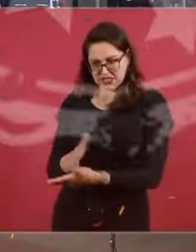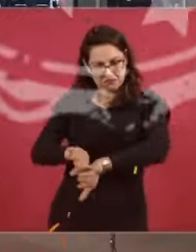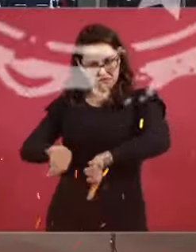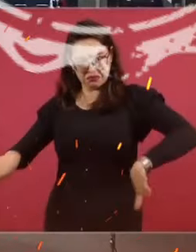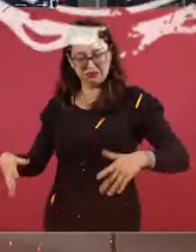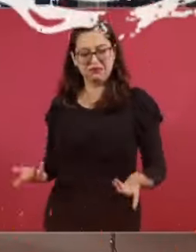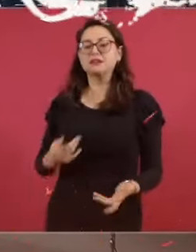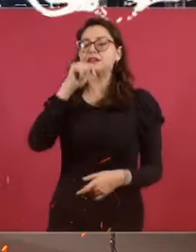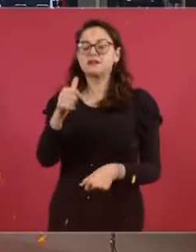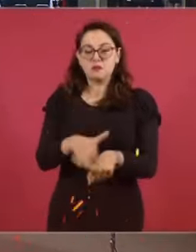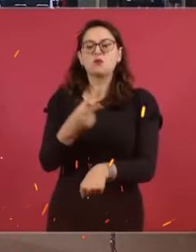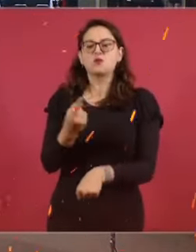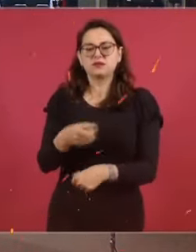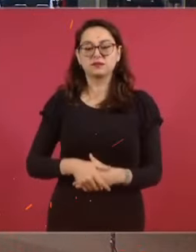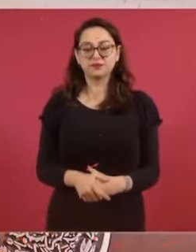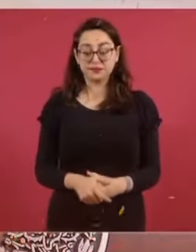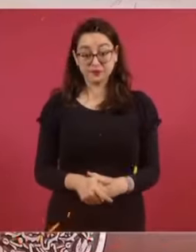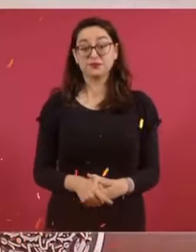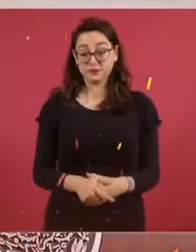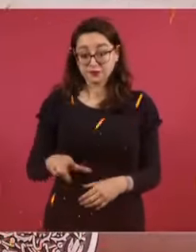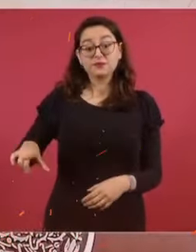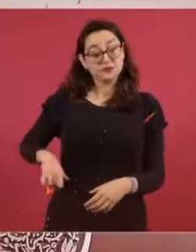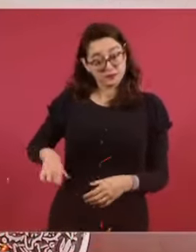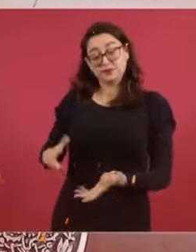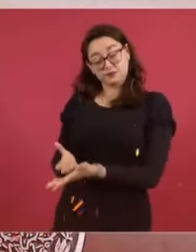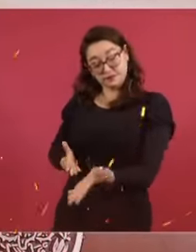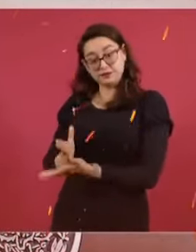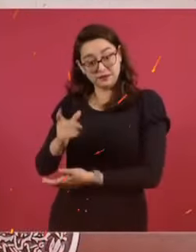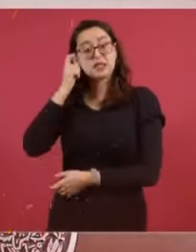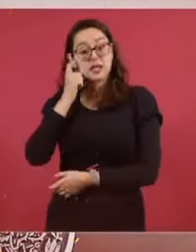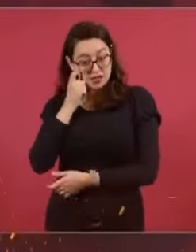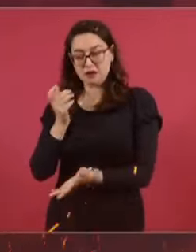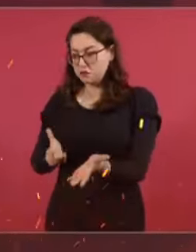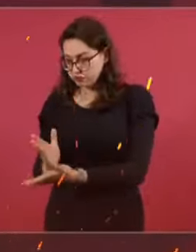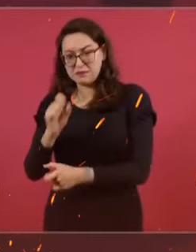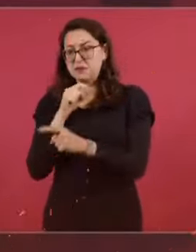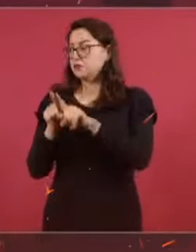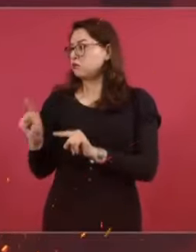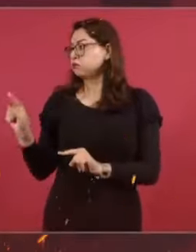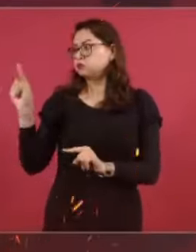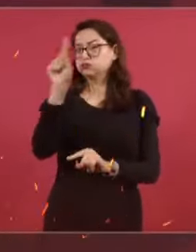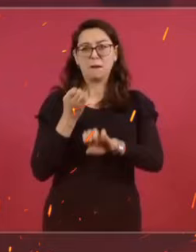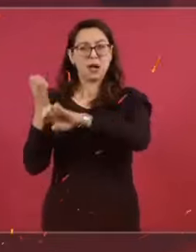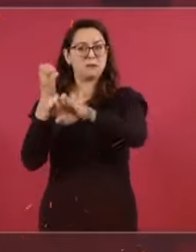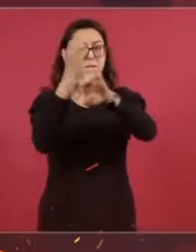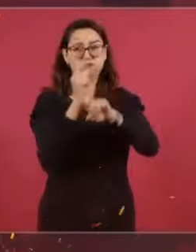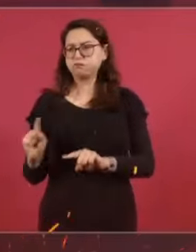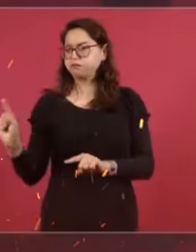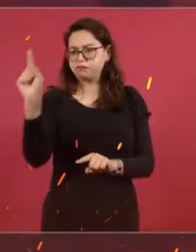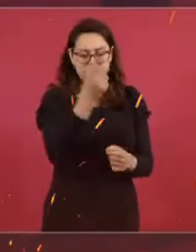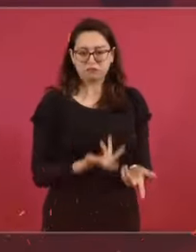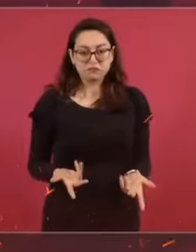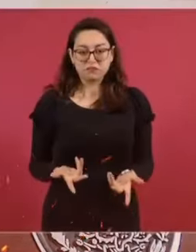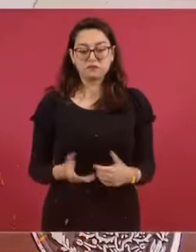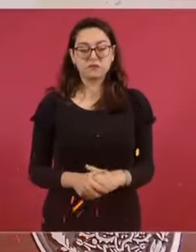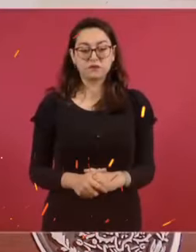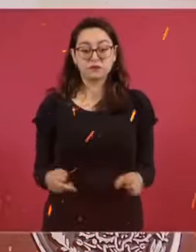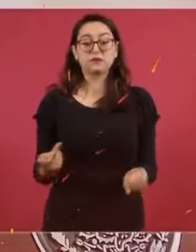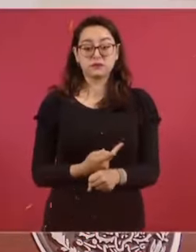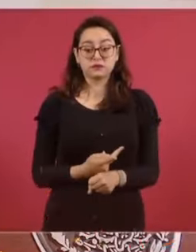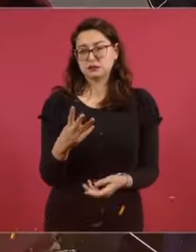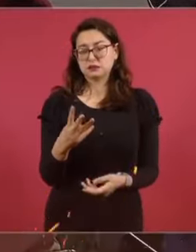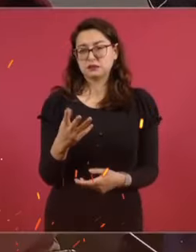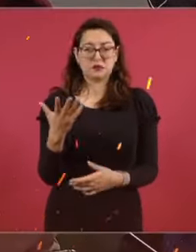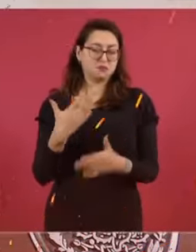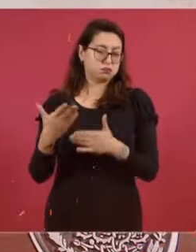Se está combatiendo la delincuencia en Guerrero y en todo el país. Lo que pasa es creció mucho, se dejó crecer. Esto viene de